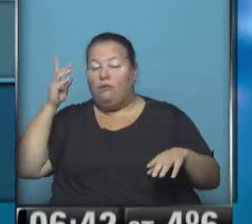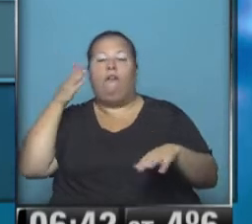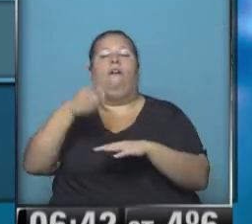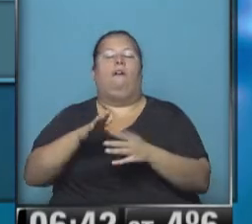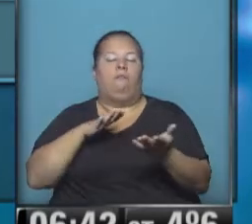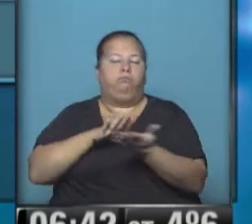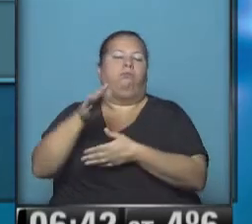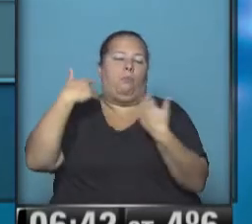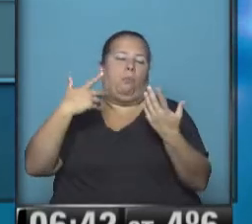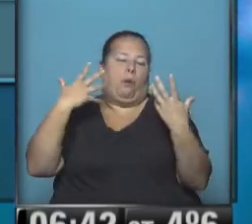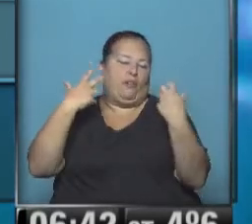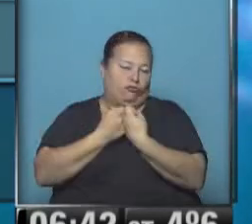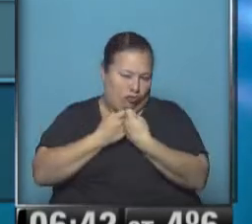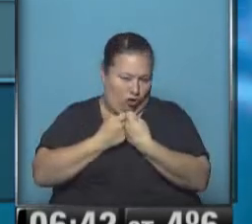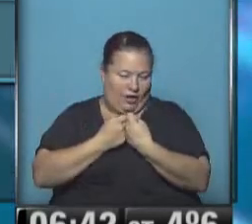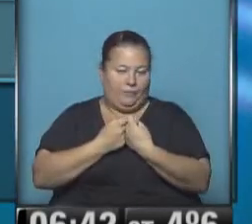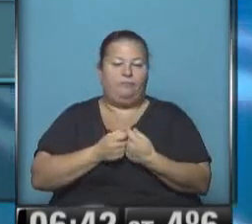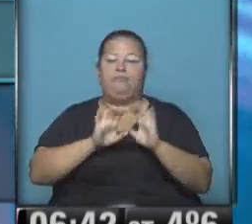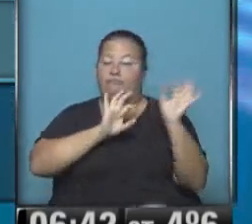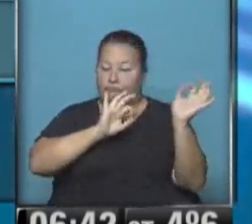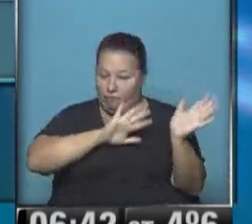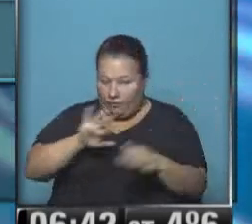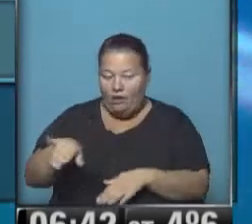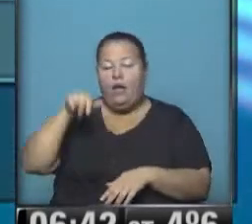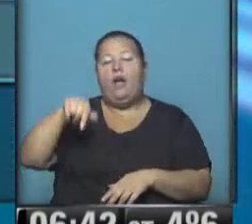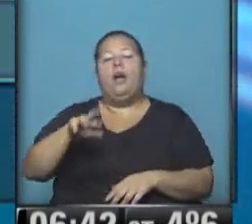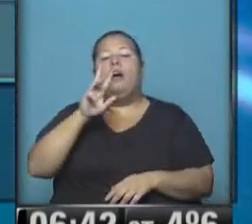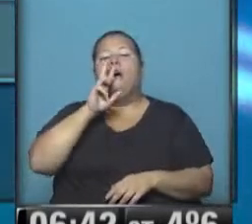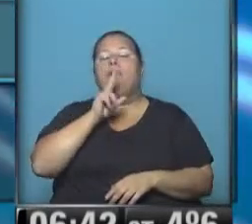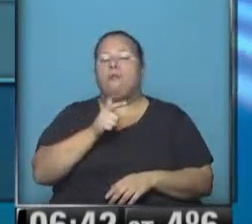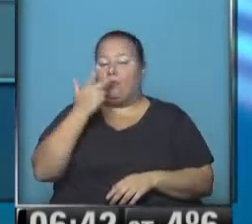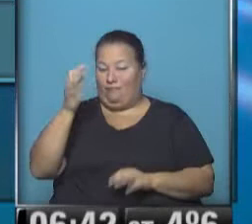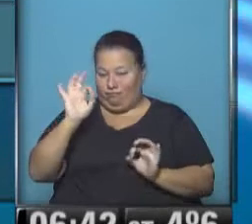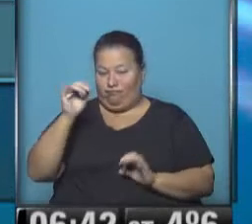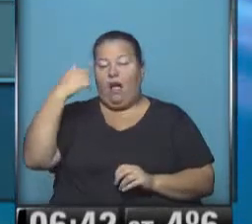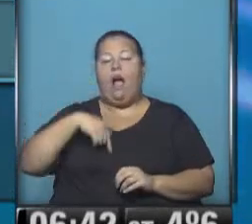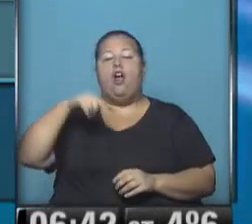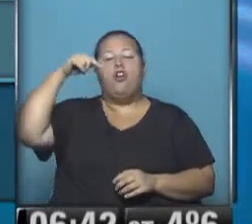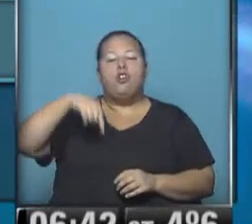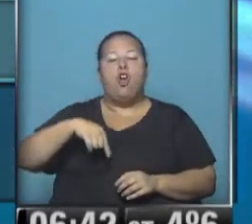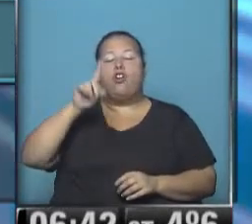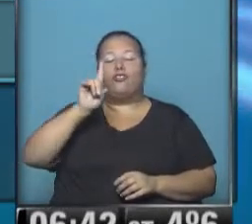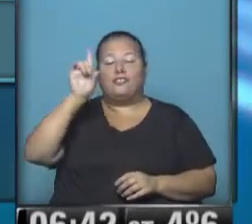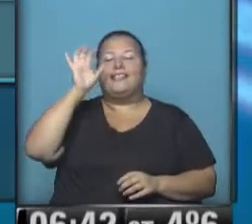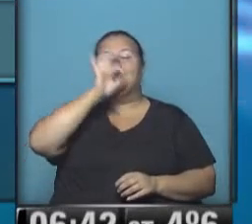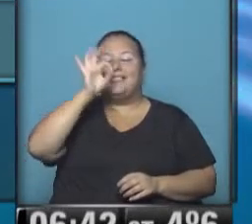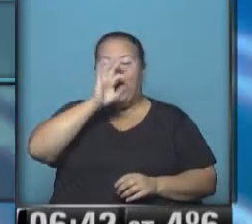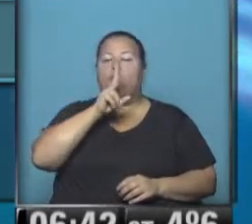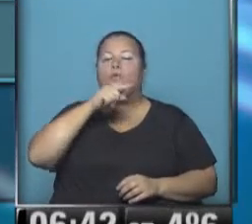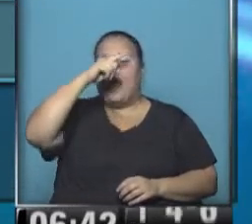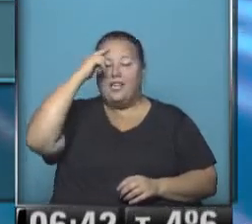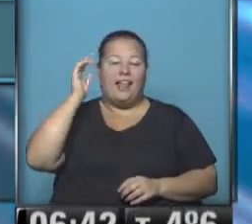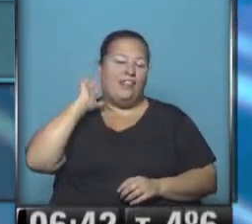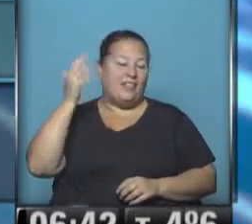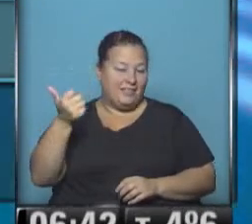Y puede originar algún incidente vial. Dejamos atrás la Ruta 3 y nos vamos más hacia el norte, a Chaco, en la zona de Ruta Nacional